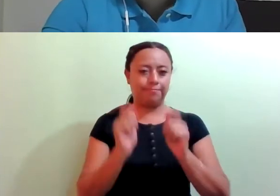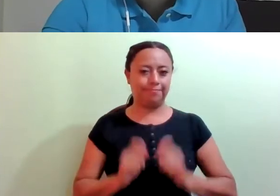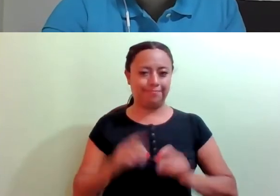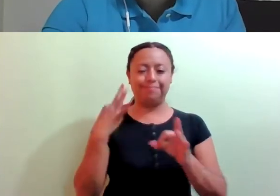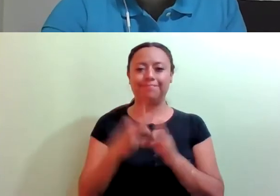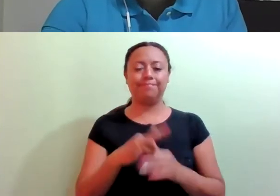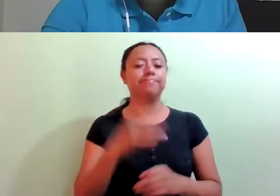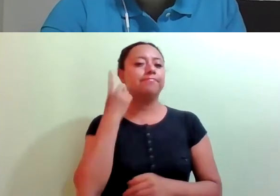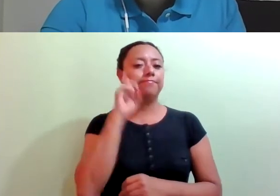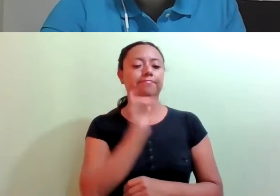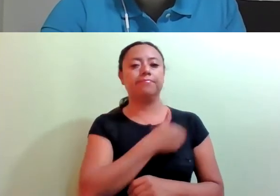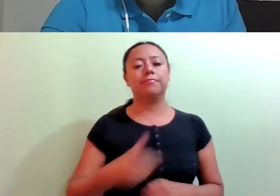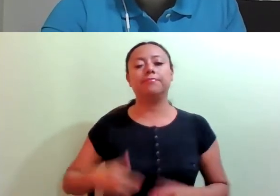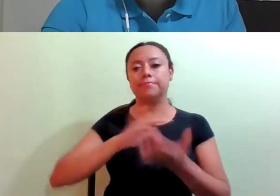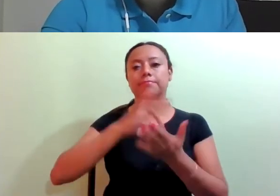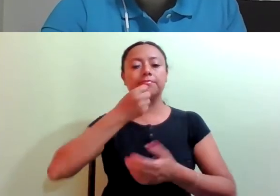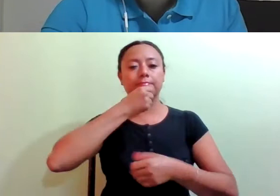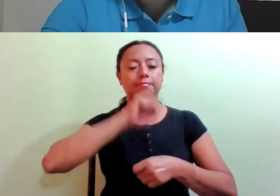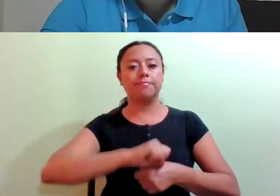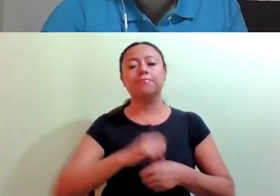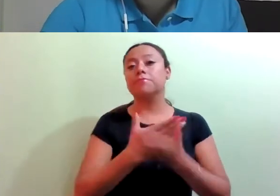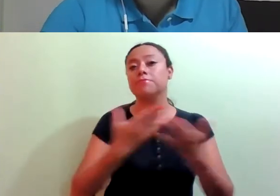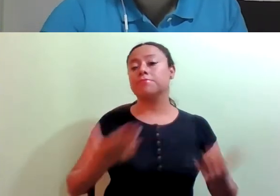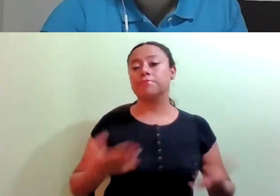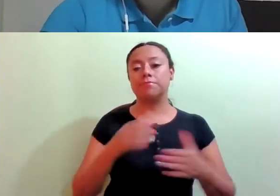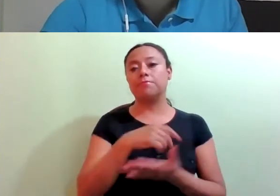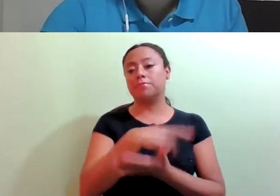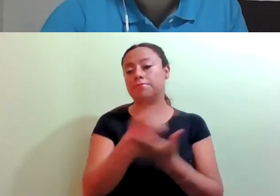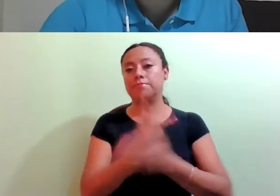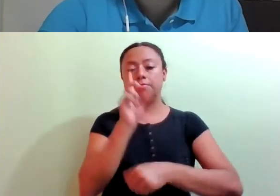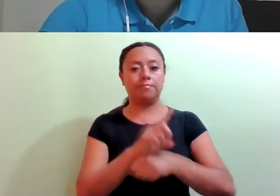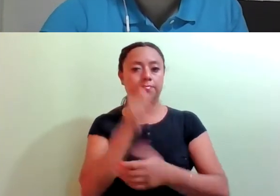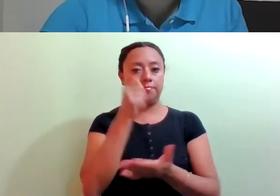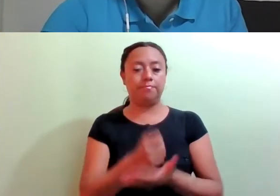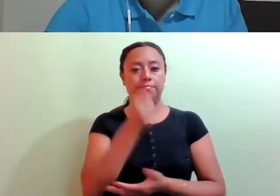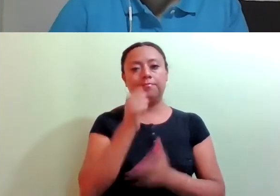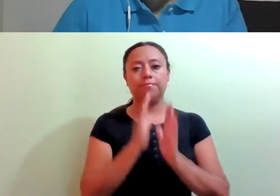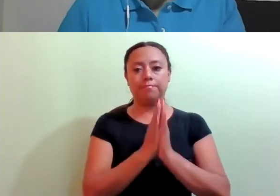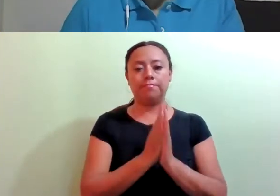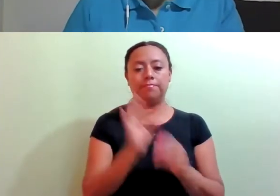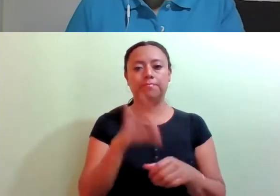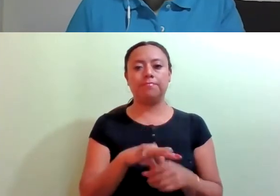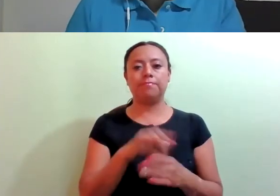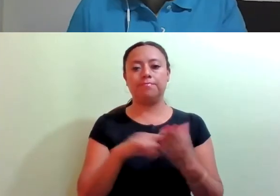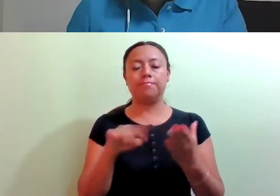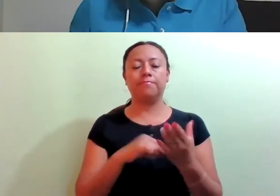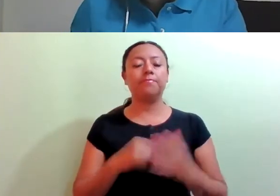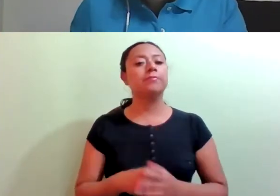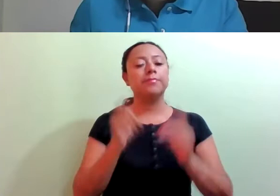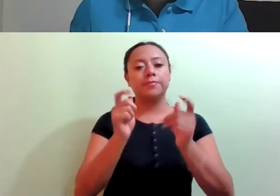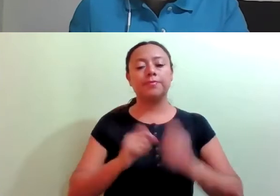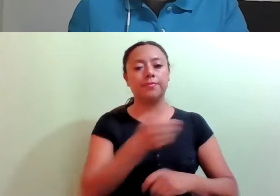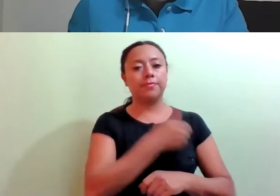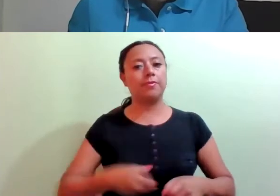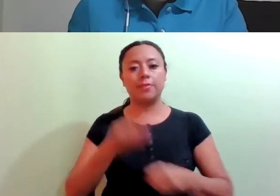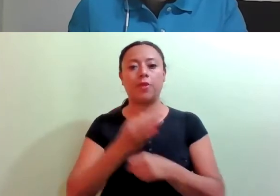Gracias, secretario. Le solicito someter a votación la aprobación del orden del día. Por instrucciones de la presidenta, se procede